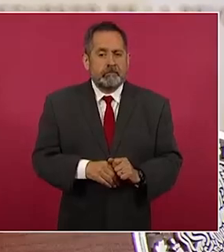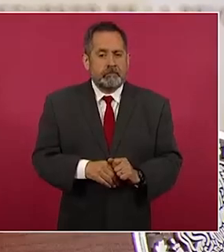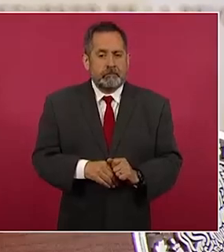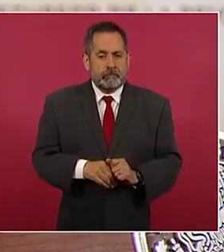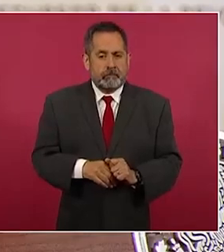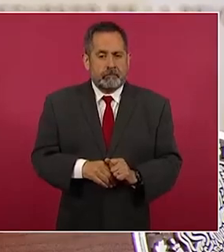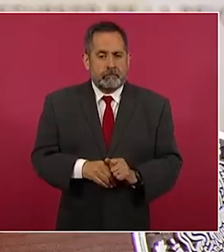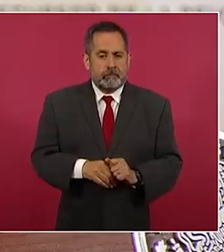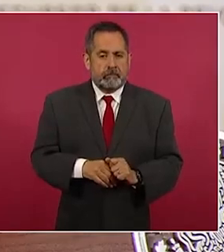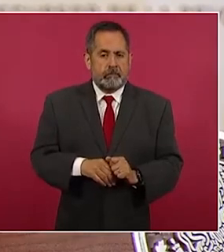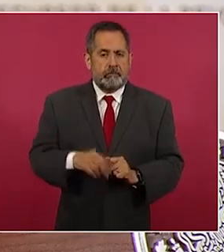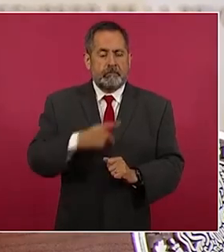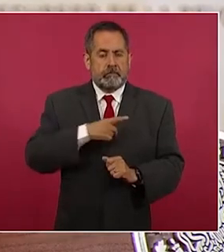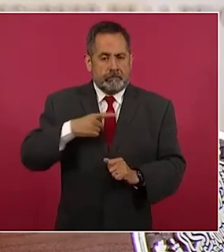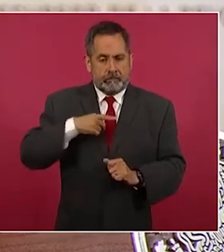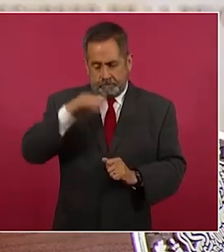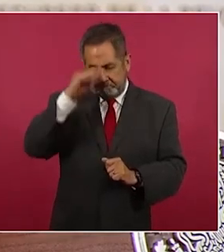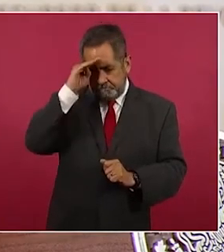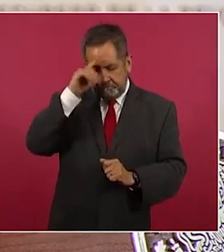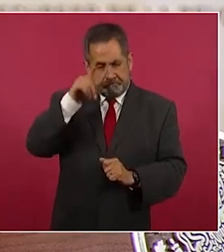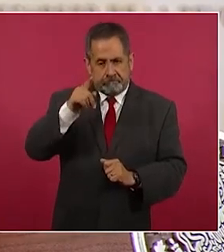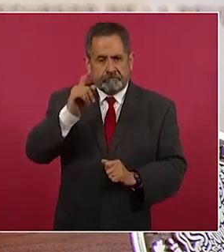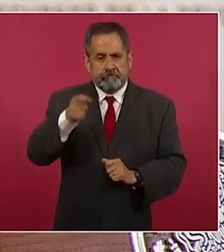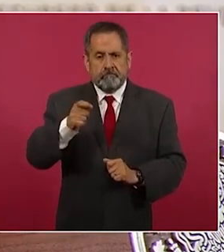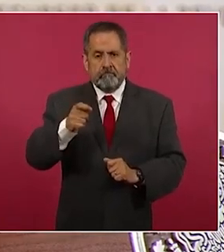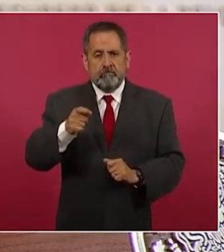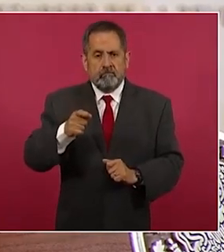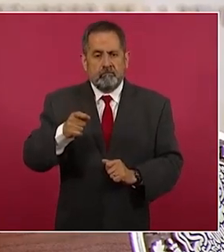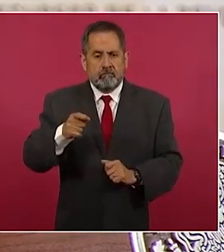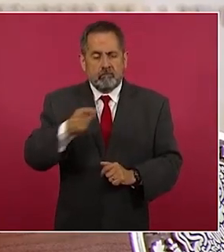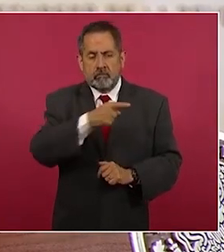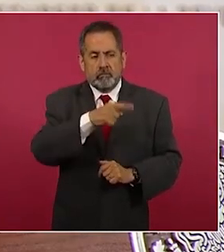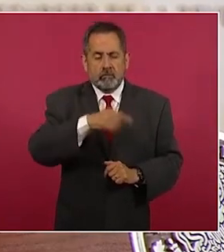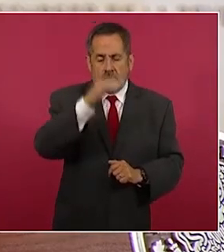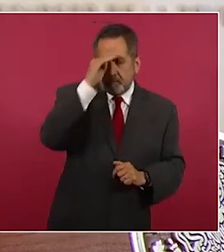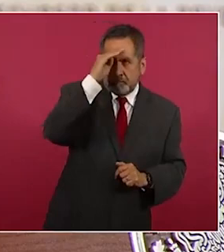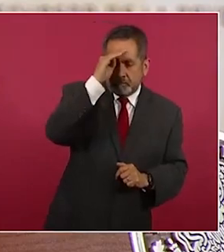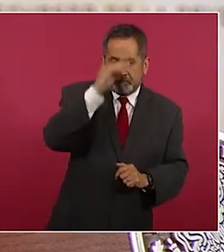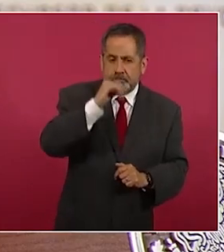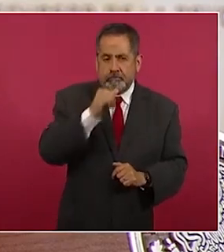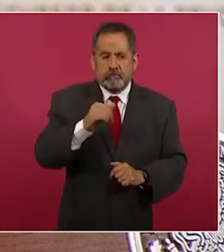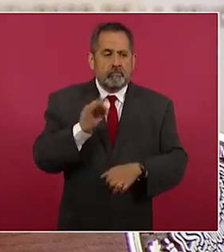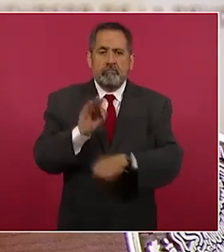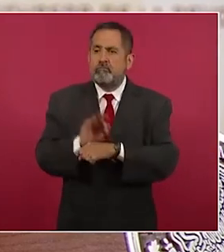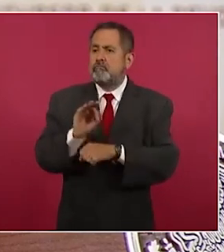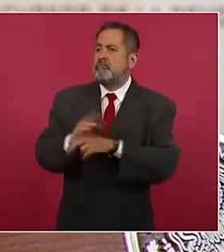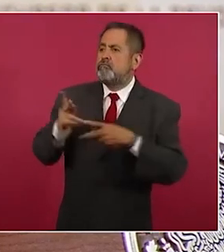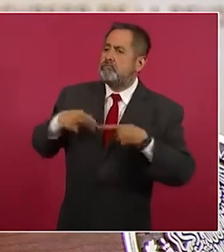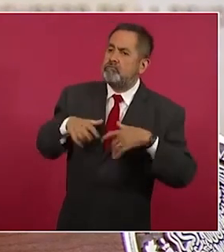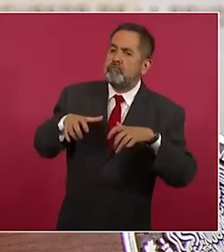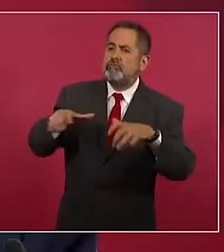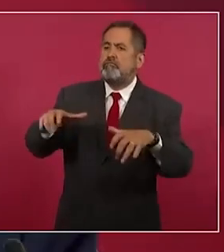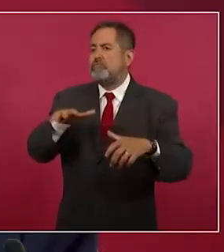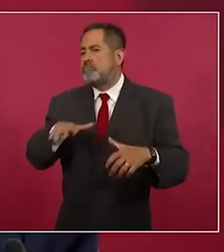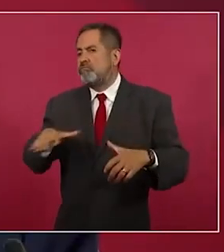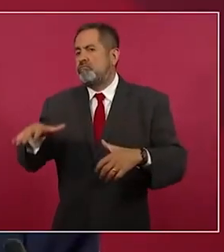justicia, no ven el interés público,